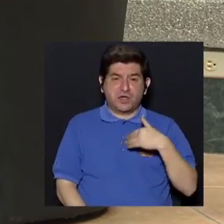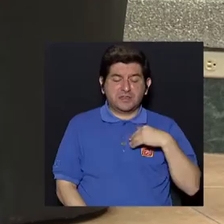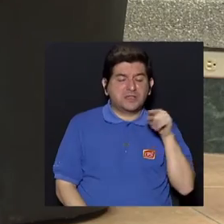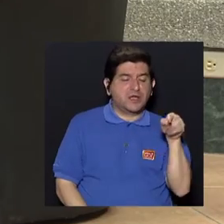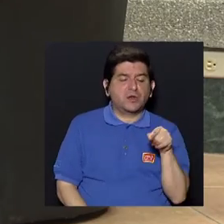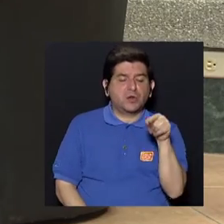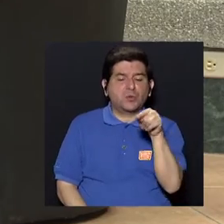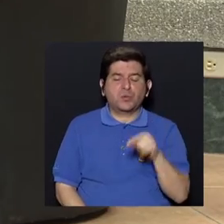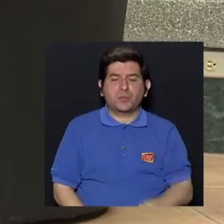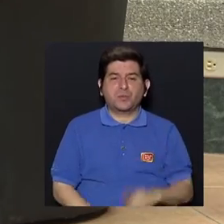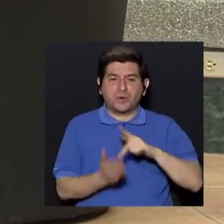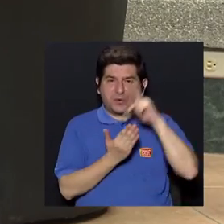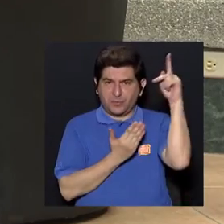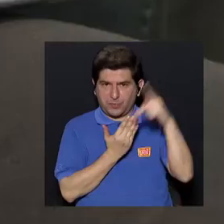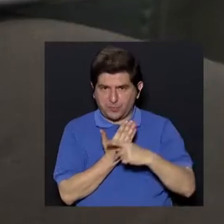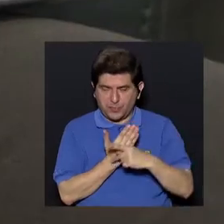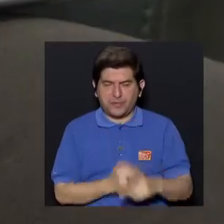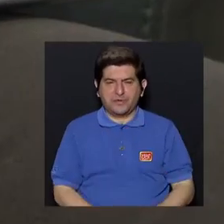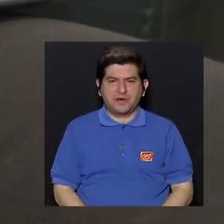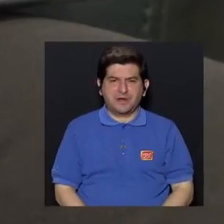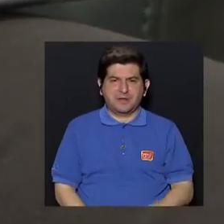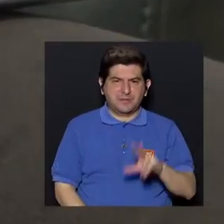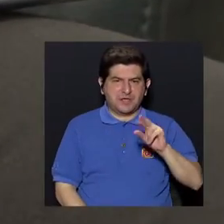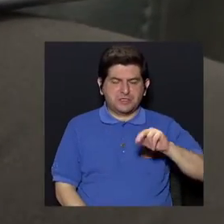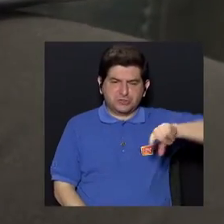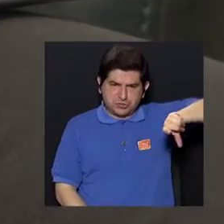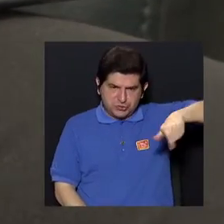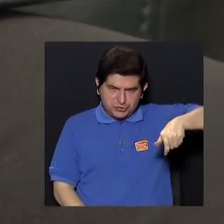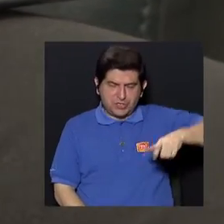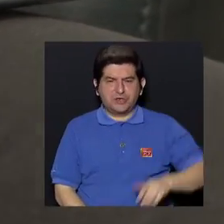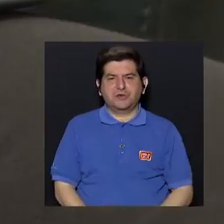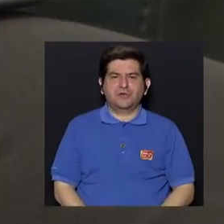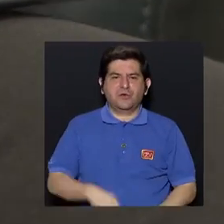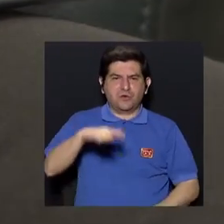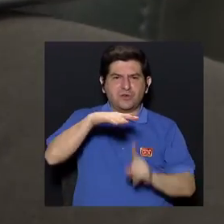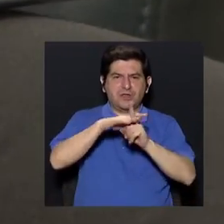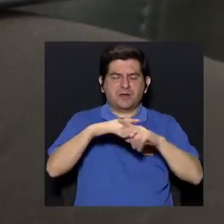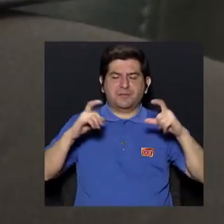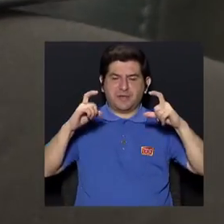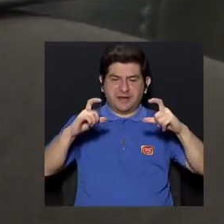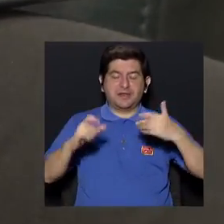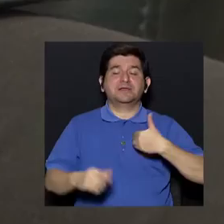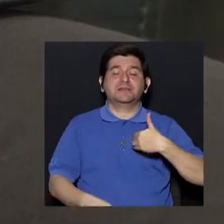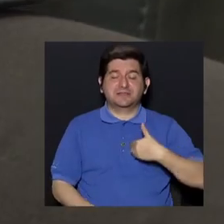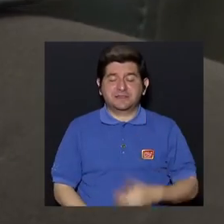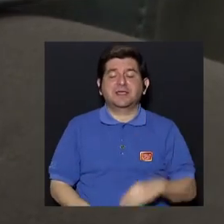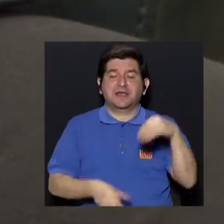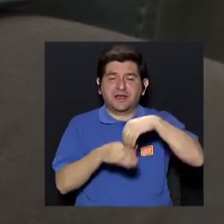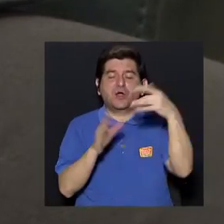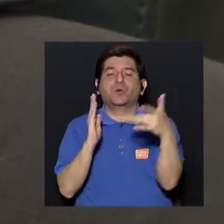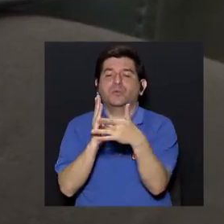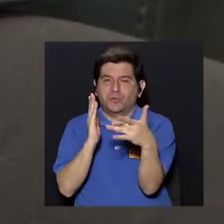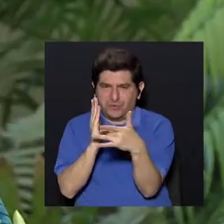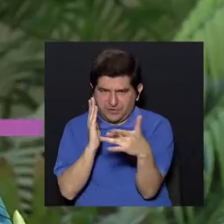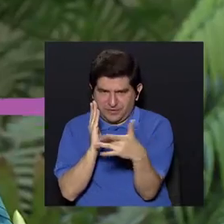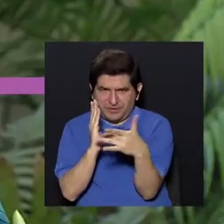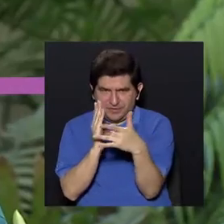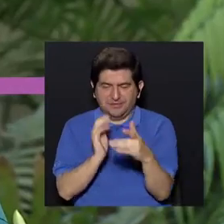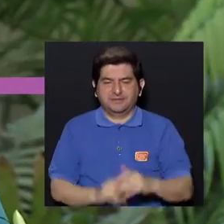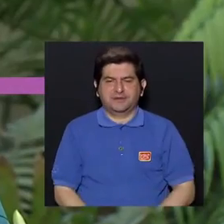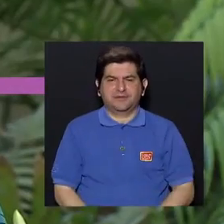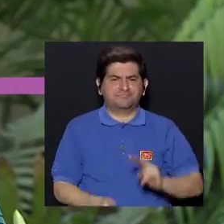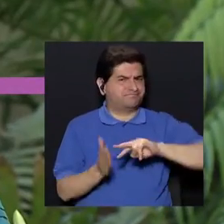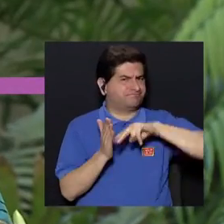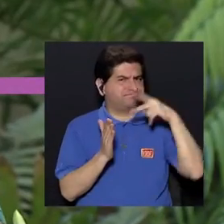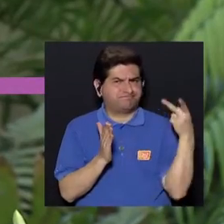botoncitos y todo el asunto. Entonces, si no es de perilla y me sale una pantalla y demás, va a tener componentes electrónicos, ¿verdad? Entonces,